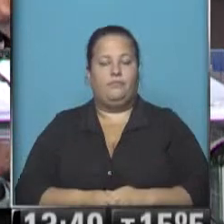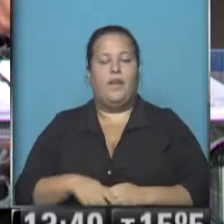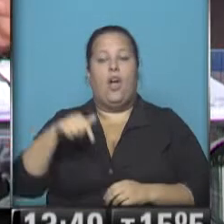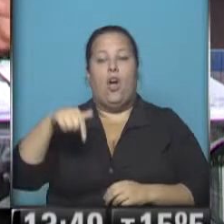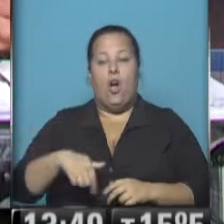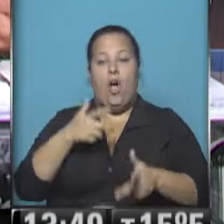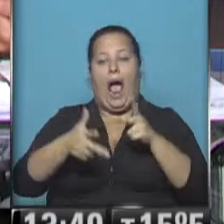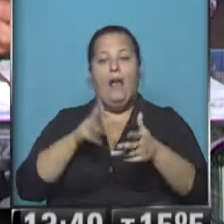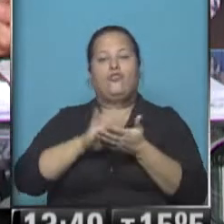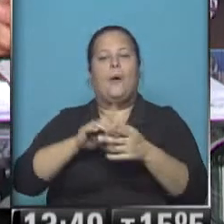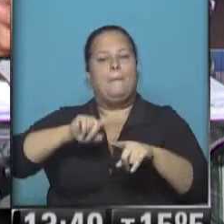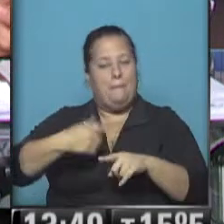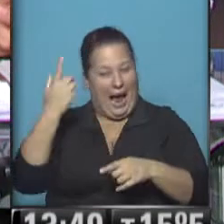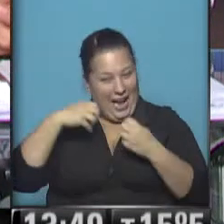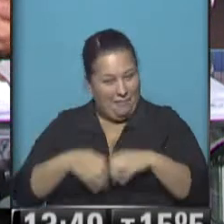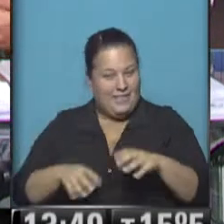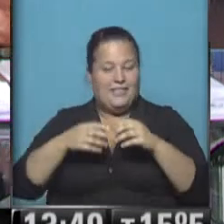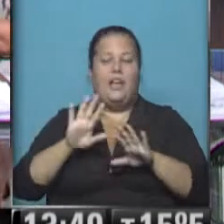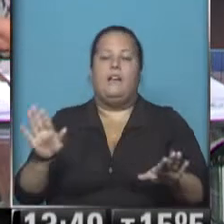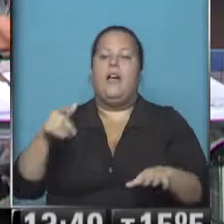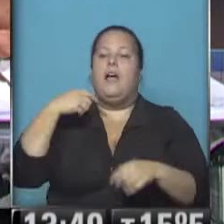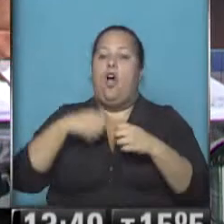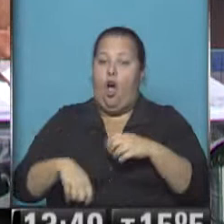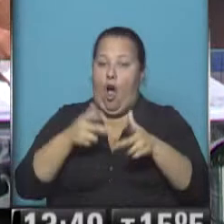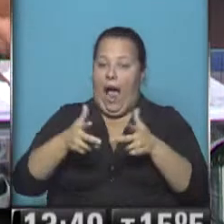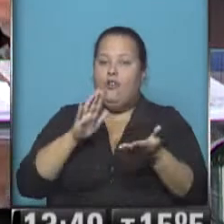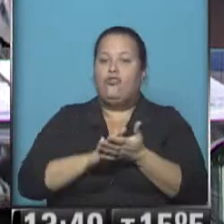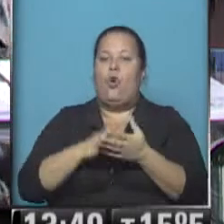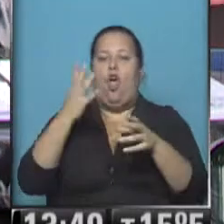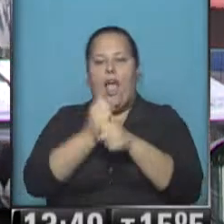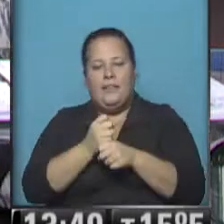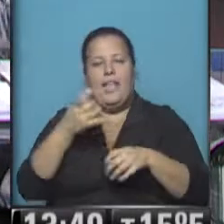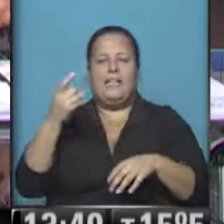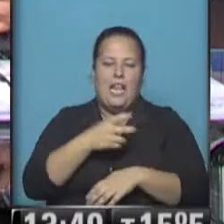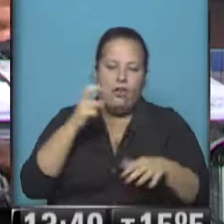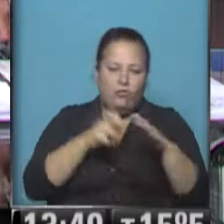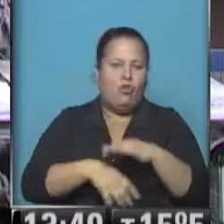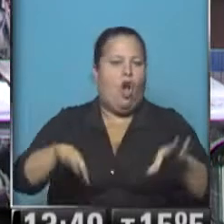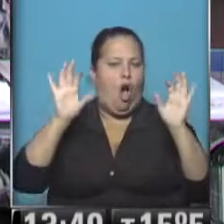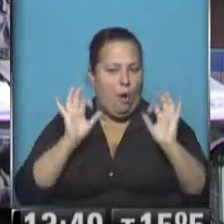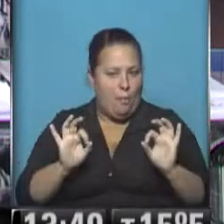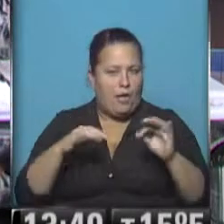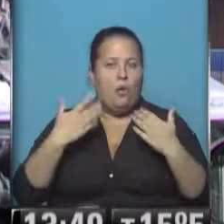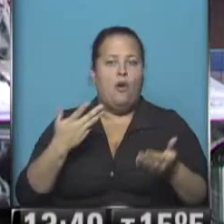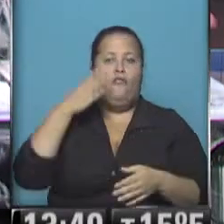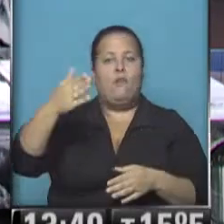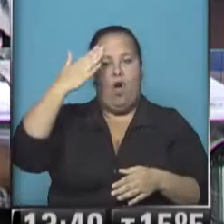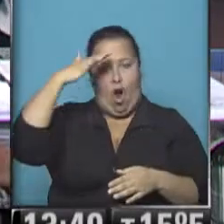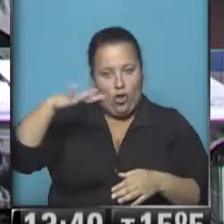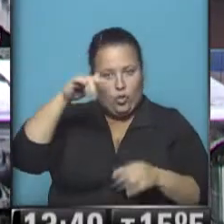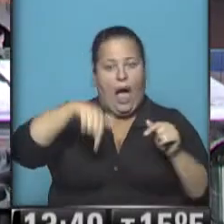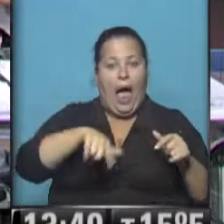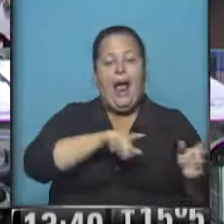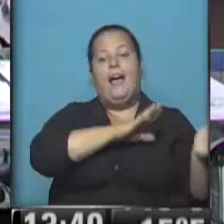Comenzamos hoy hablando de este paro nacional que se está desarrollando. Comenzamos justamente con el transporte que adhirió en su totalidad, por eso estábamos en Plaza Constitución, pero nos